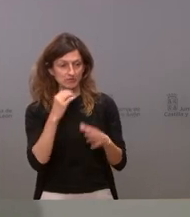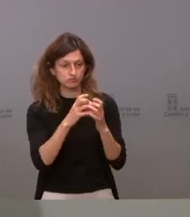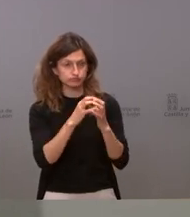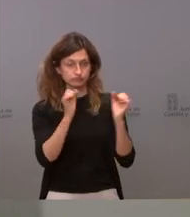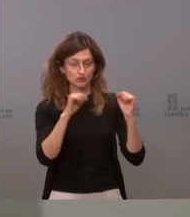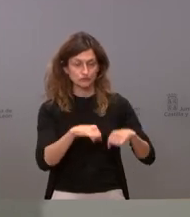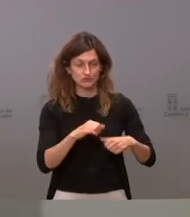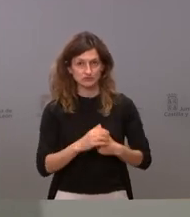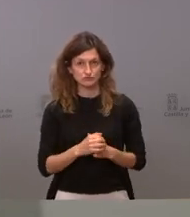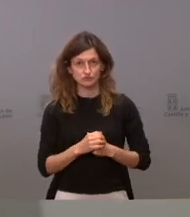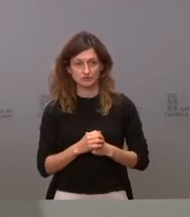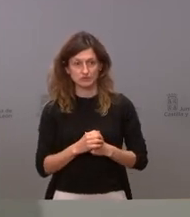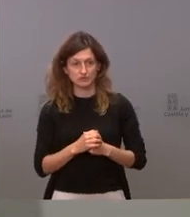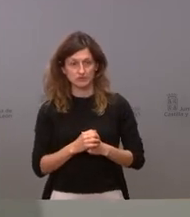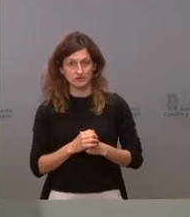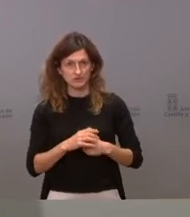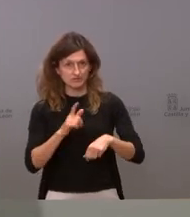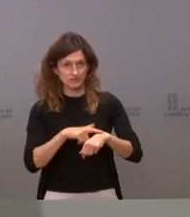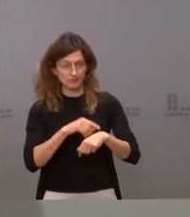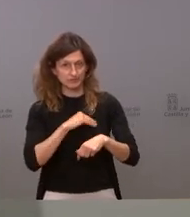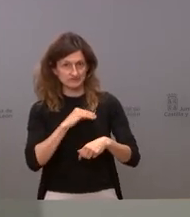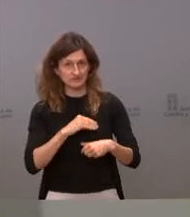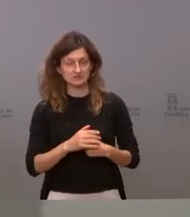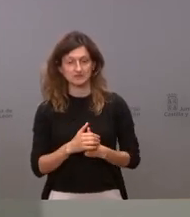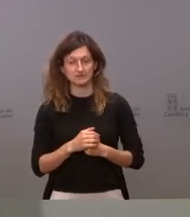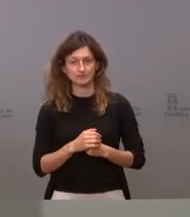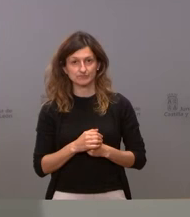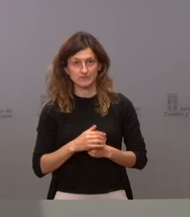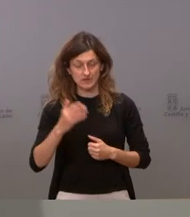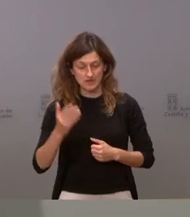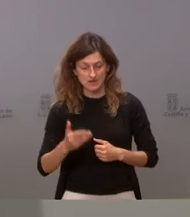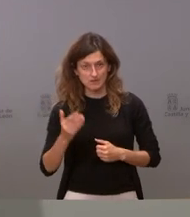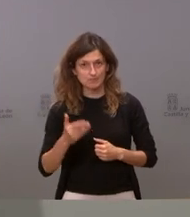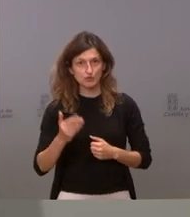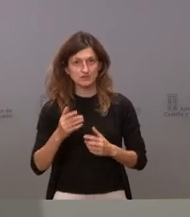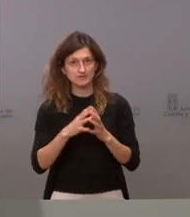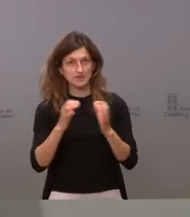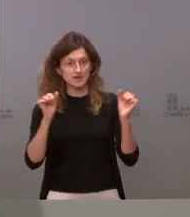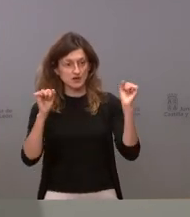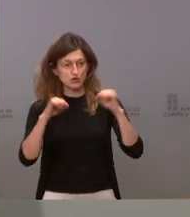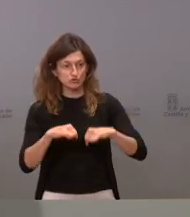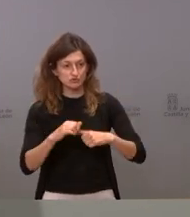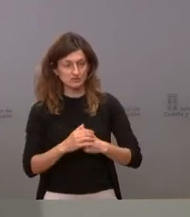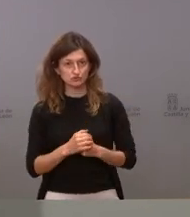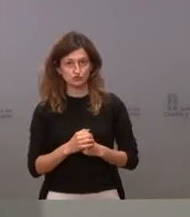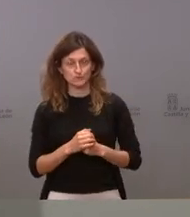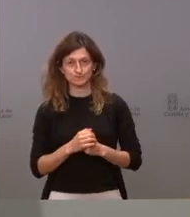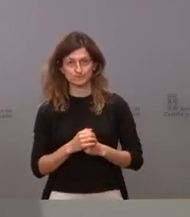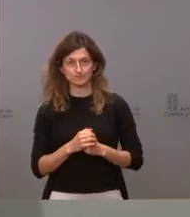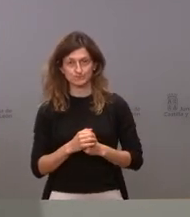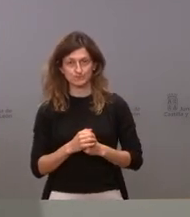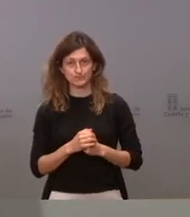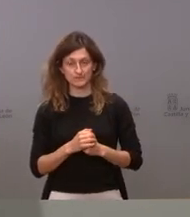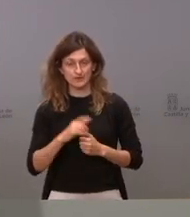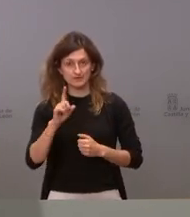creo que es un buen tiempo porque creo que era importante tener un consenso no solo político sino también con las